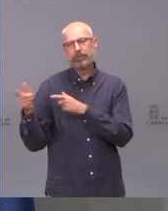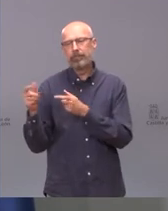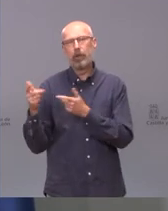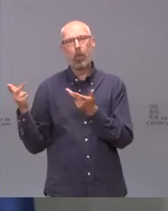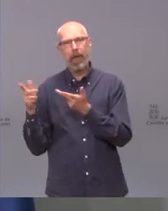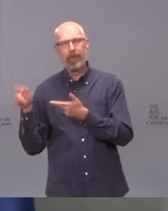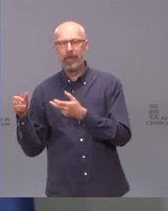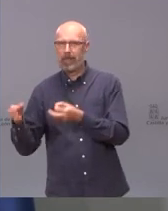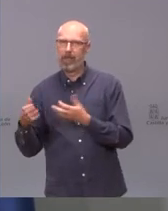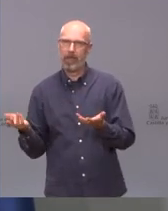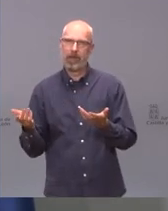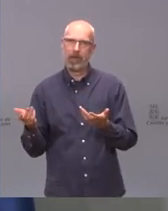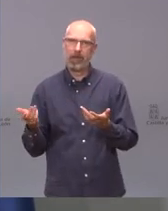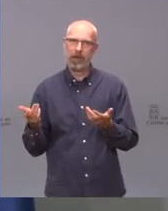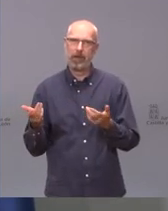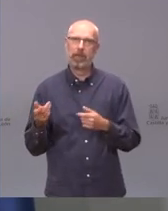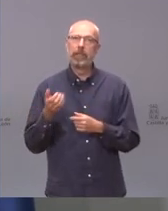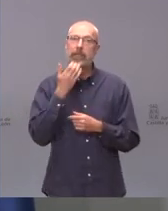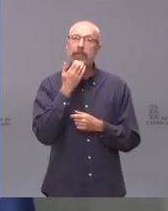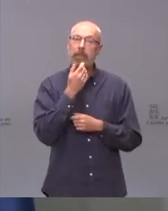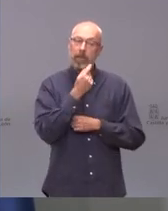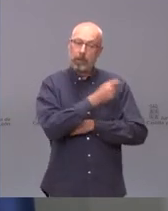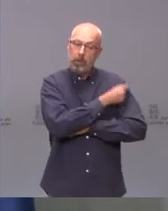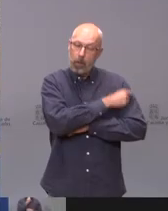de población podría estar en esa fecha.